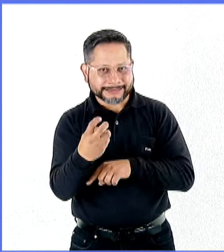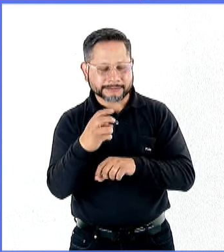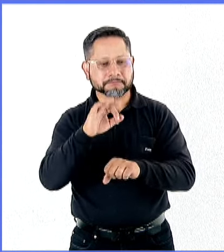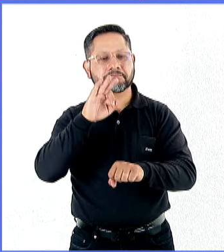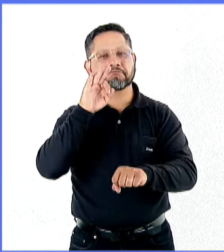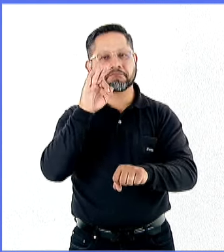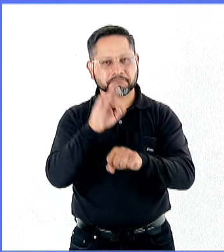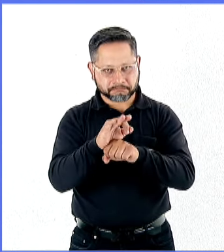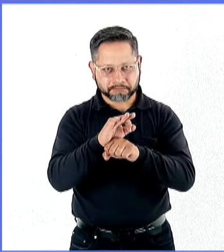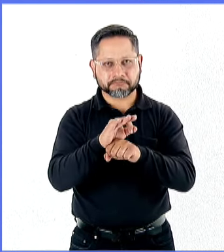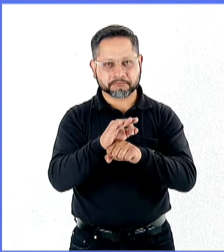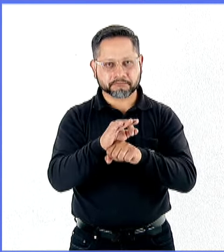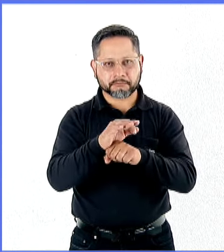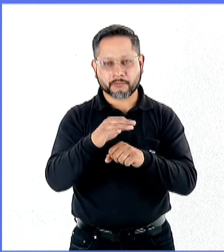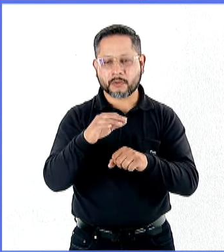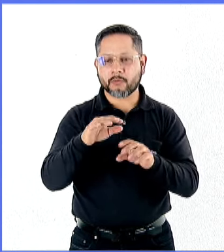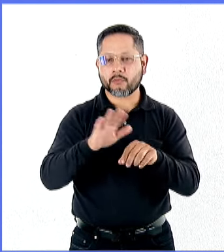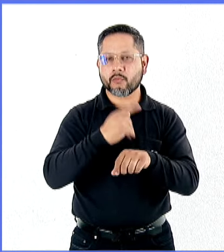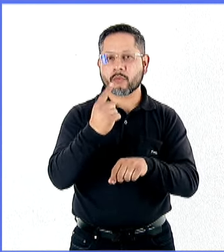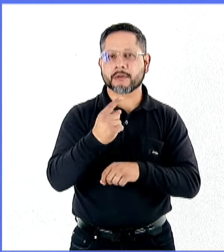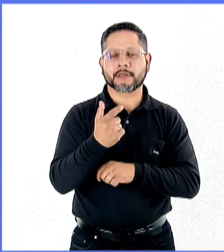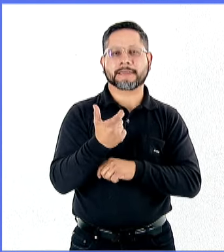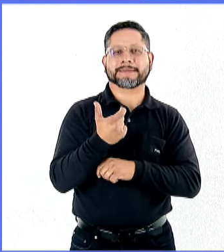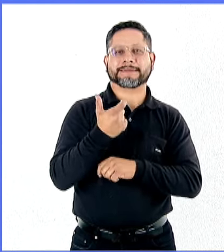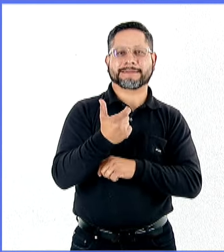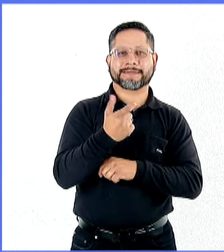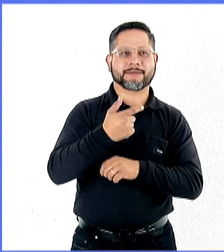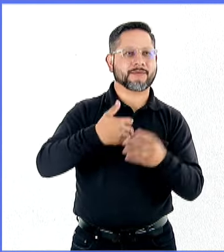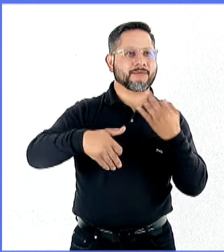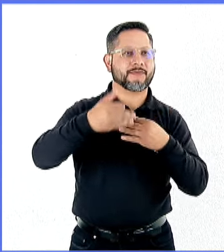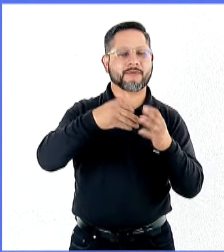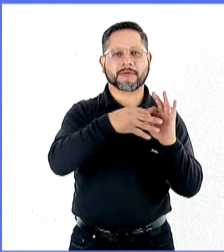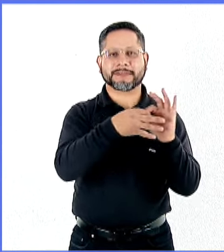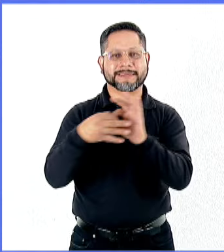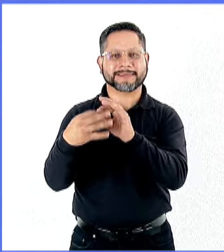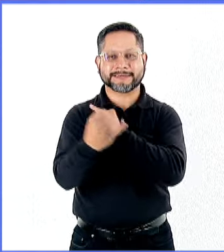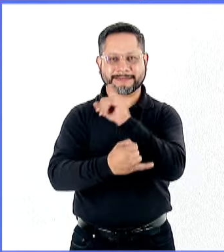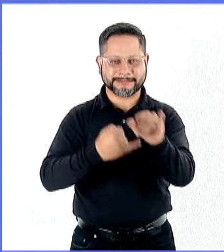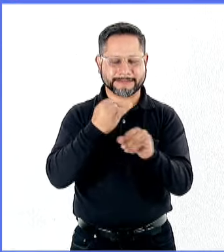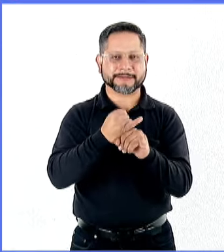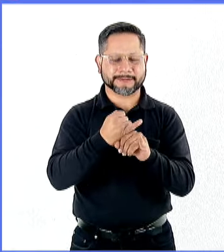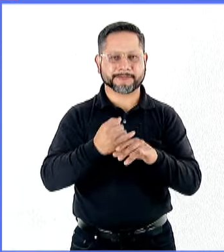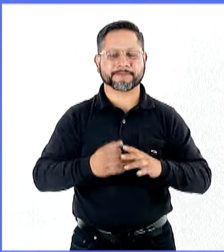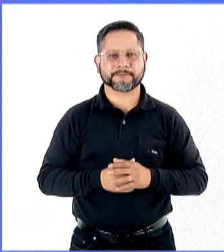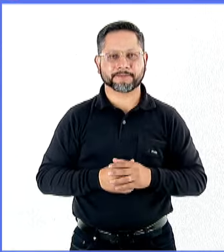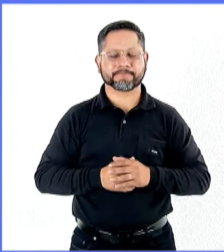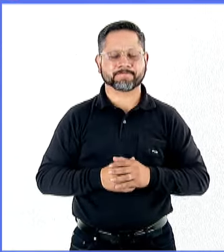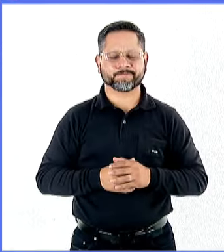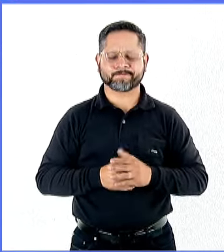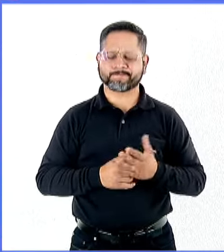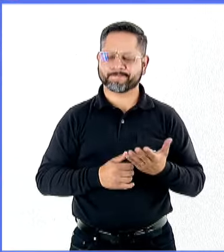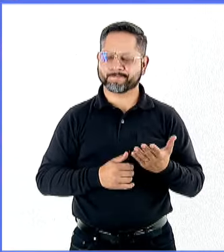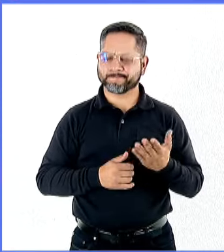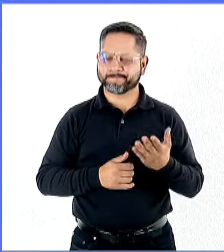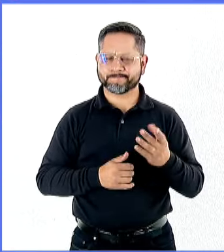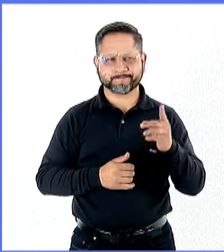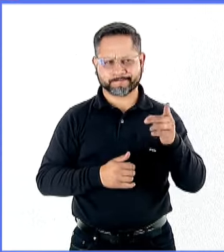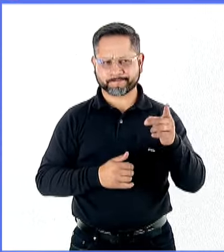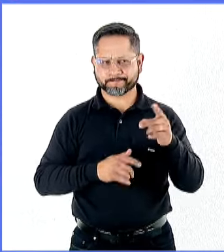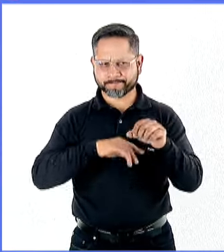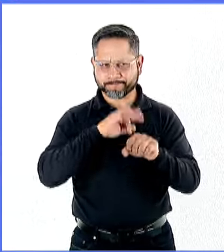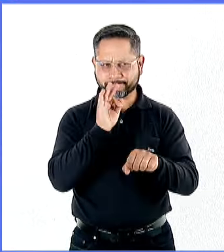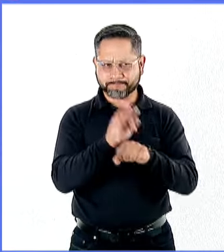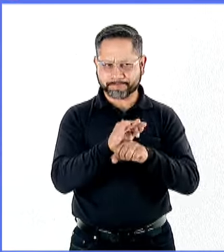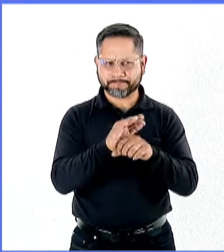beneficiados de esta integración de la economía mexicana. hacia las cadenas de valor internacional. Se ha hablado mucho también, vamos, de estos